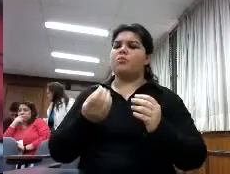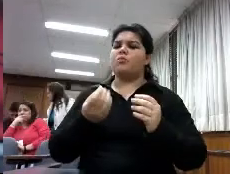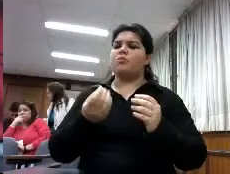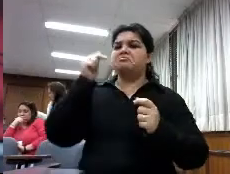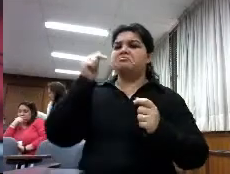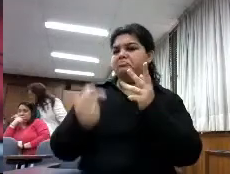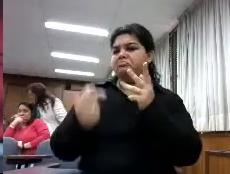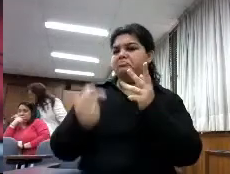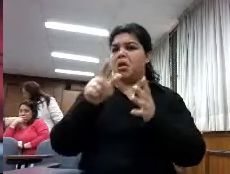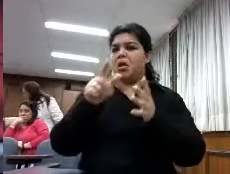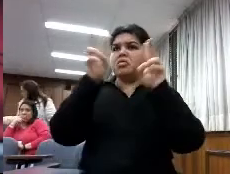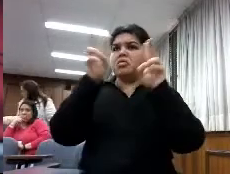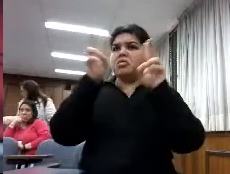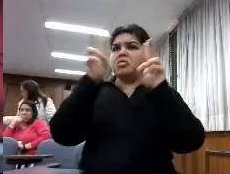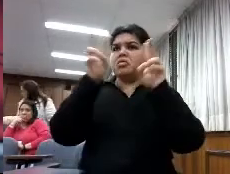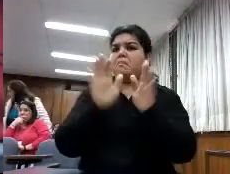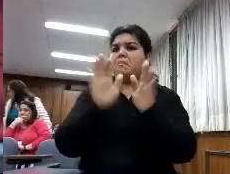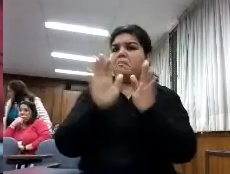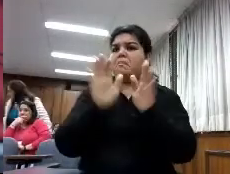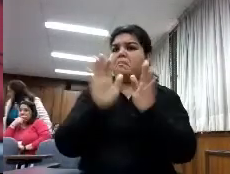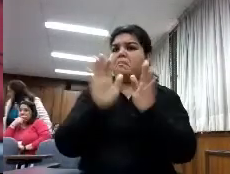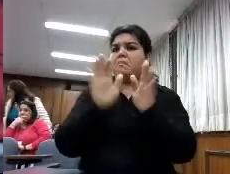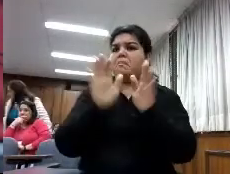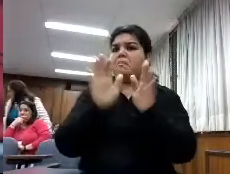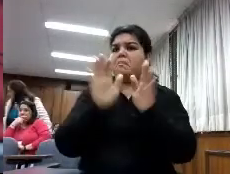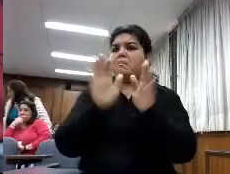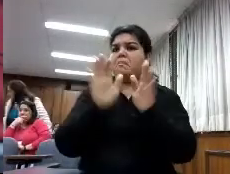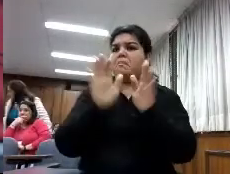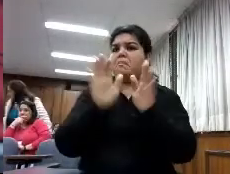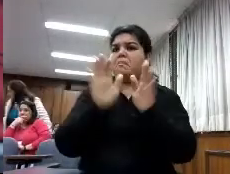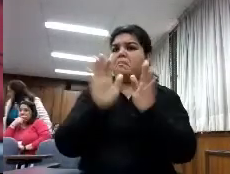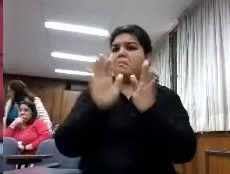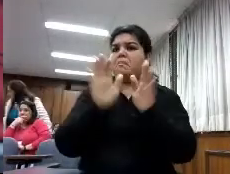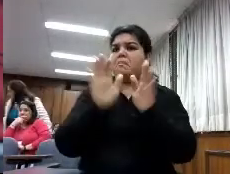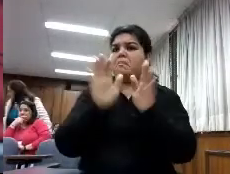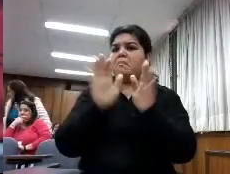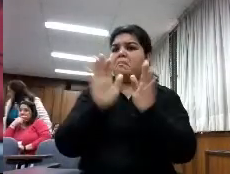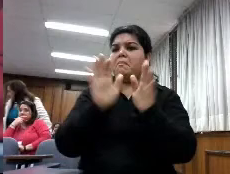eso poder hacer o tomar políticas informadas